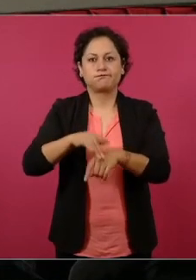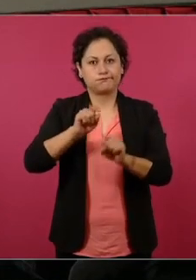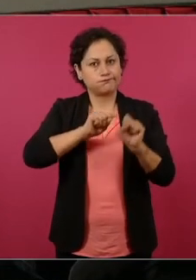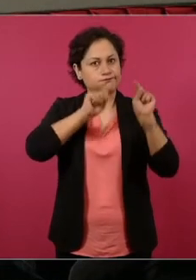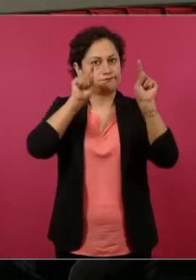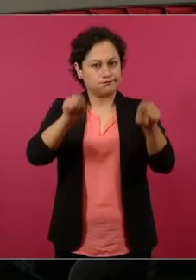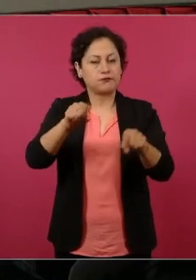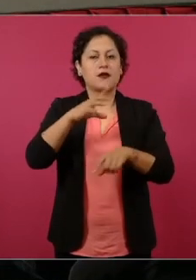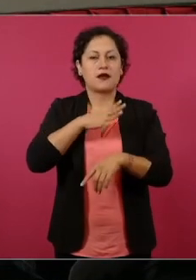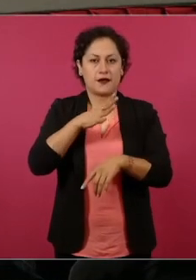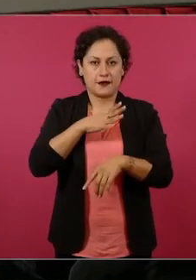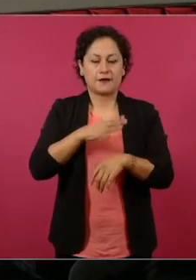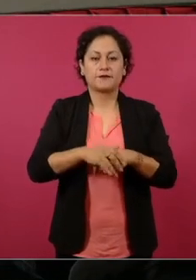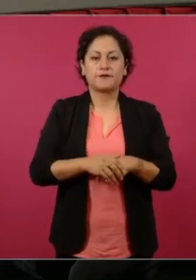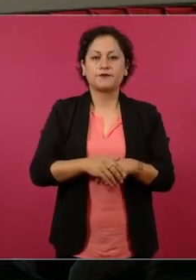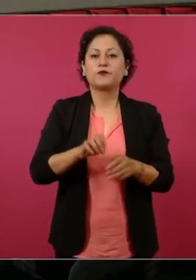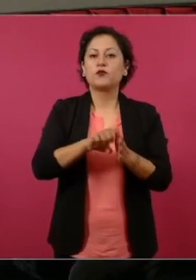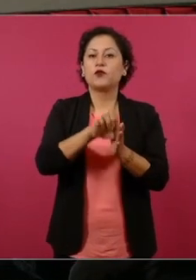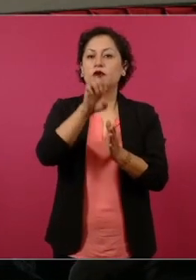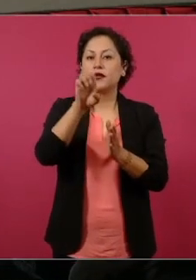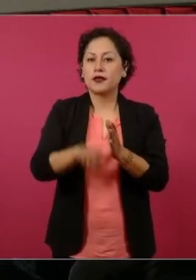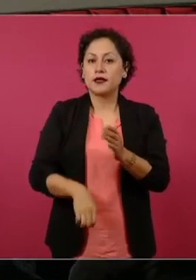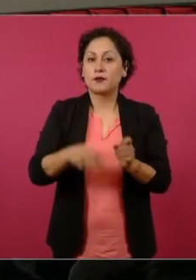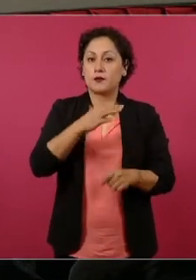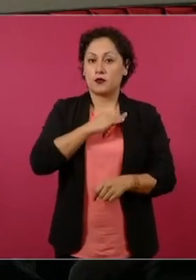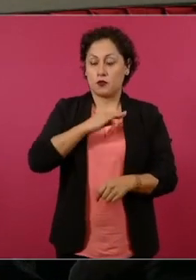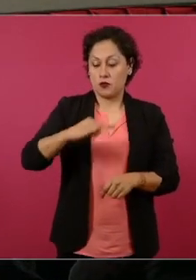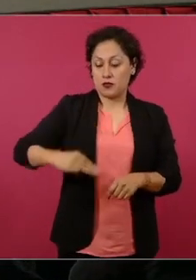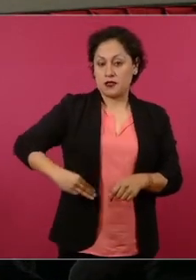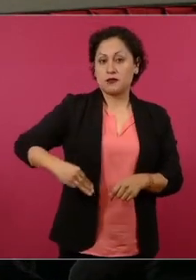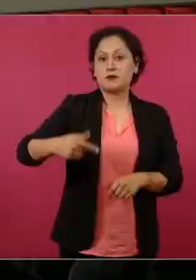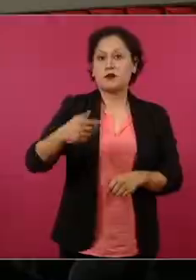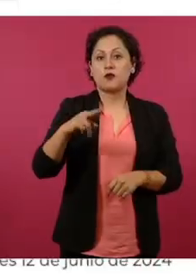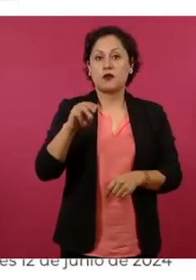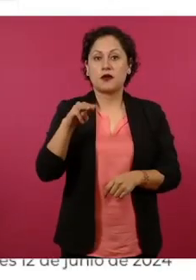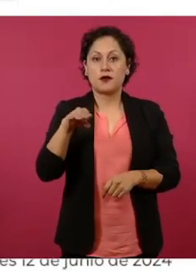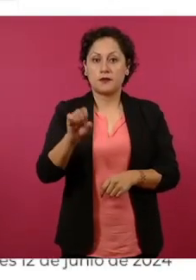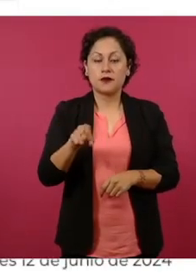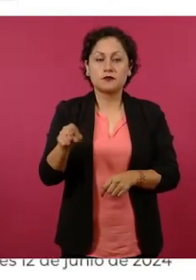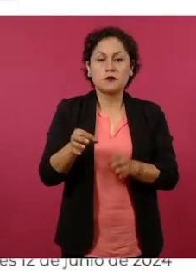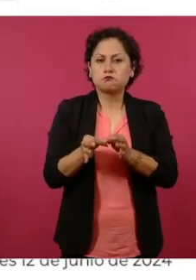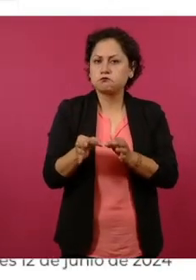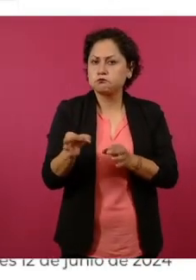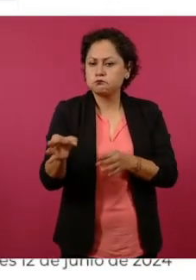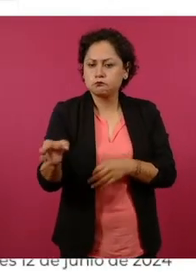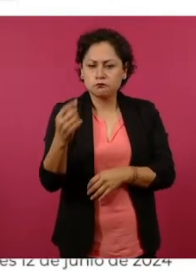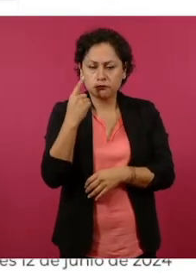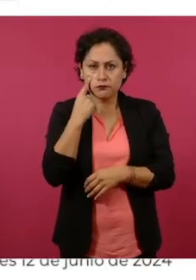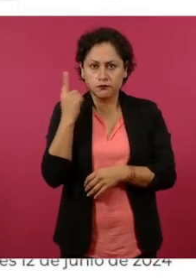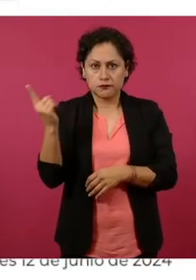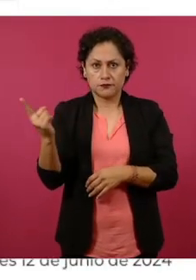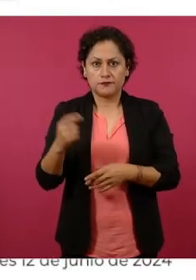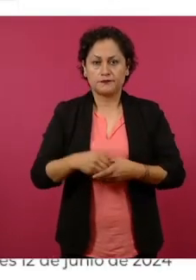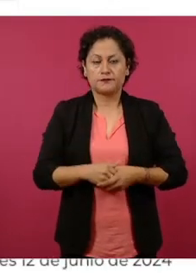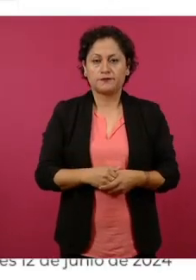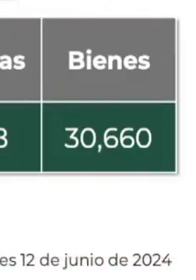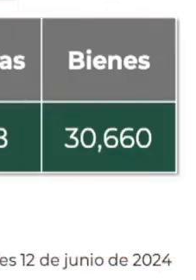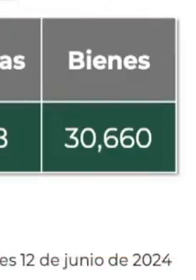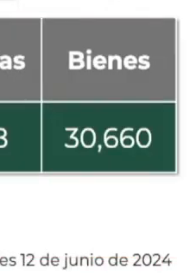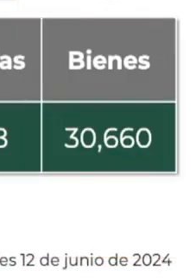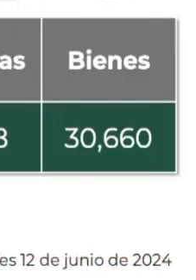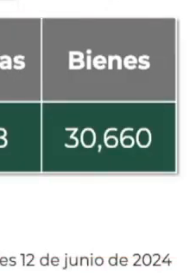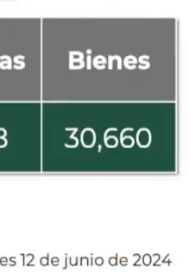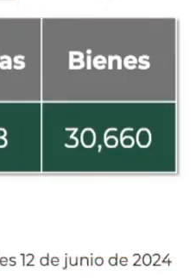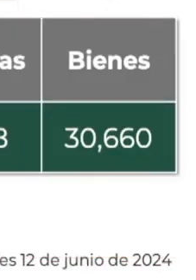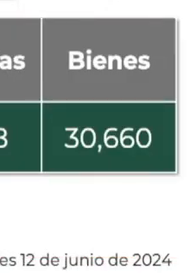visitó el municipio de Güemes, es un municipio pequeño de esta entidad y será